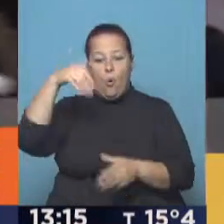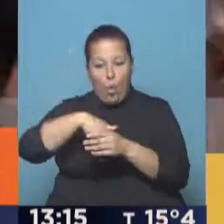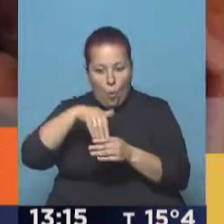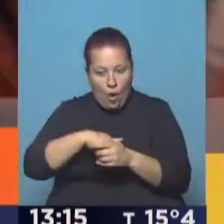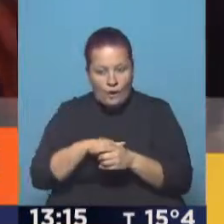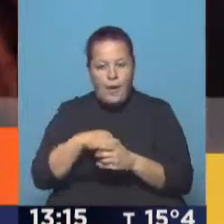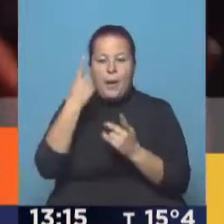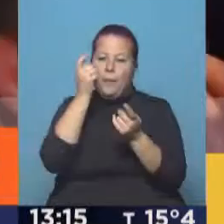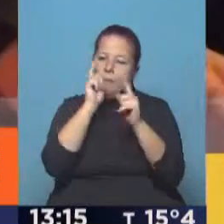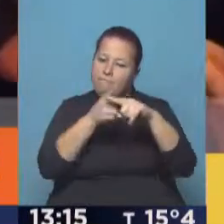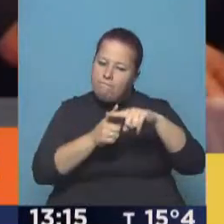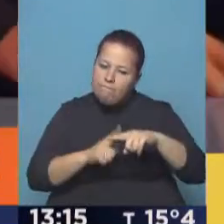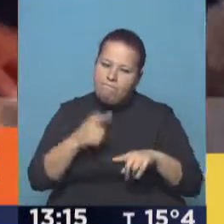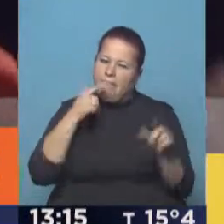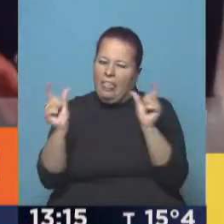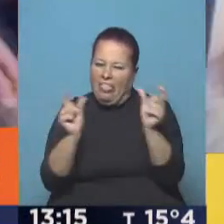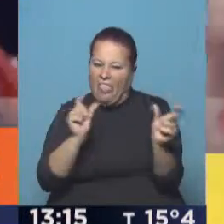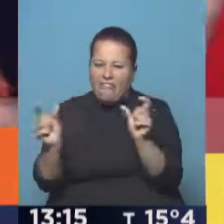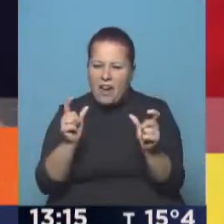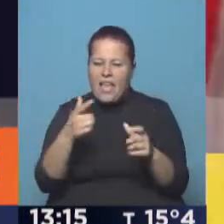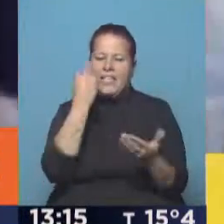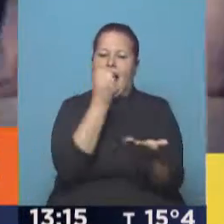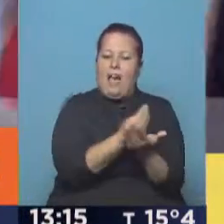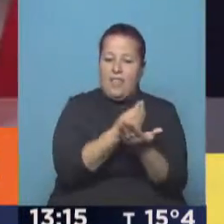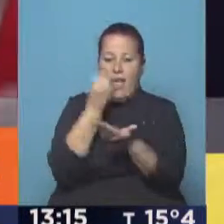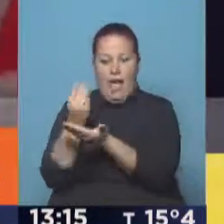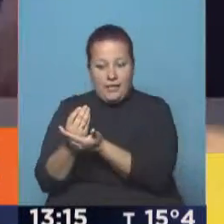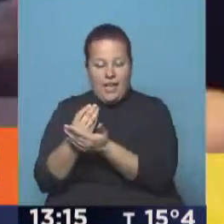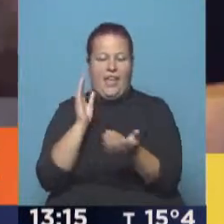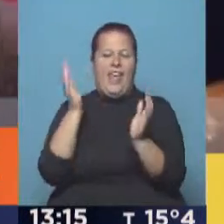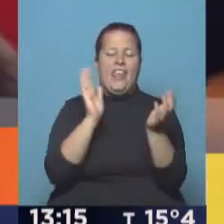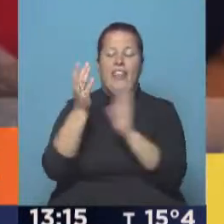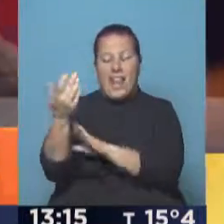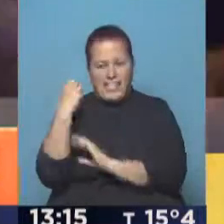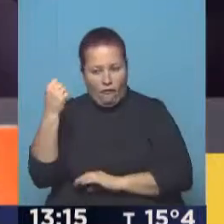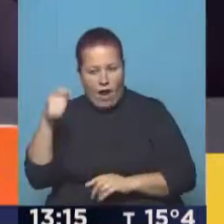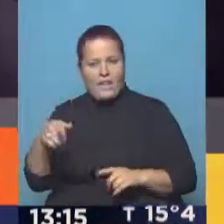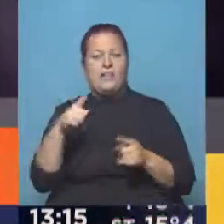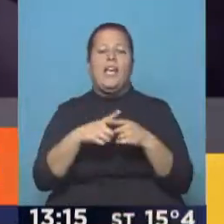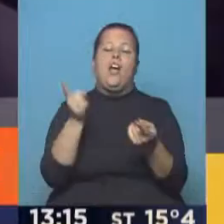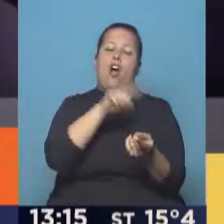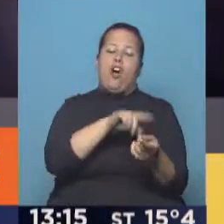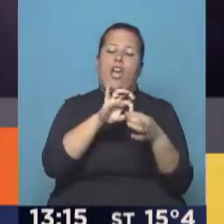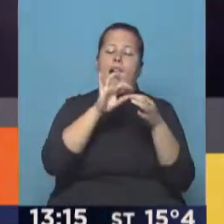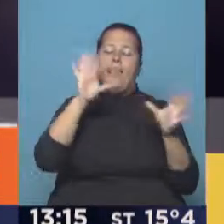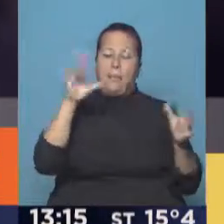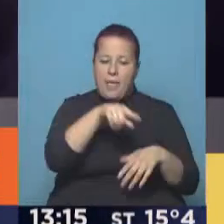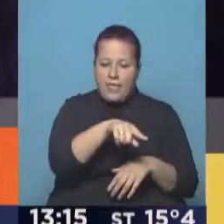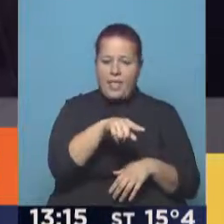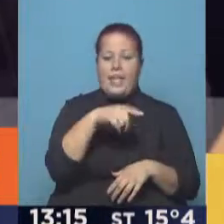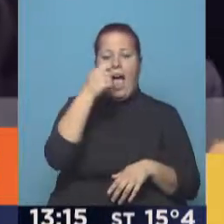Los primeros conteos reflejan una mínima diferencia entre los candidatos, el ultraderechista Norbert Hofer y el independiente